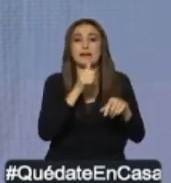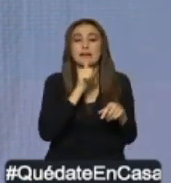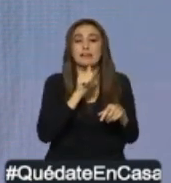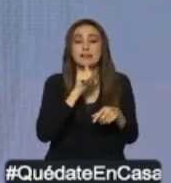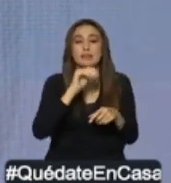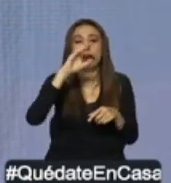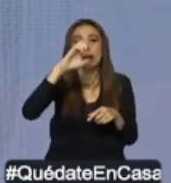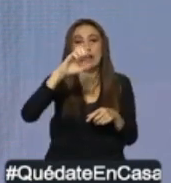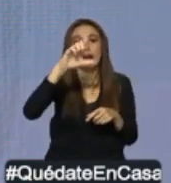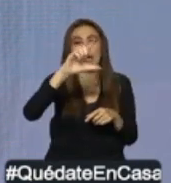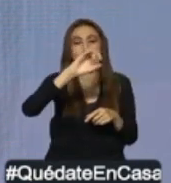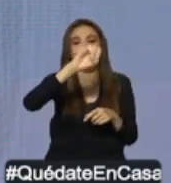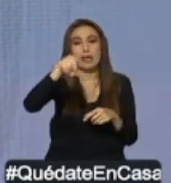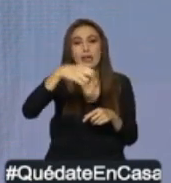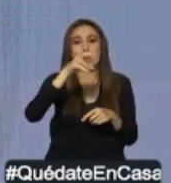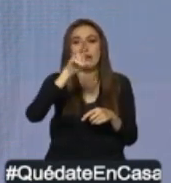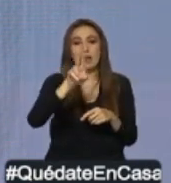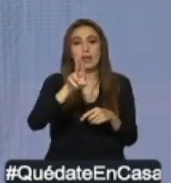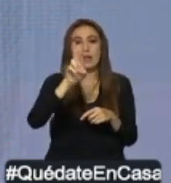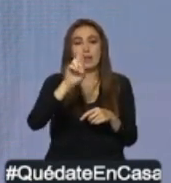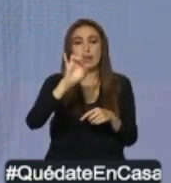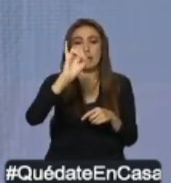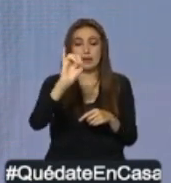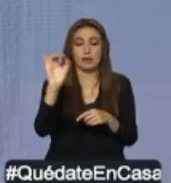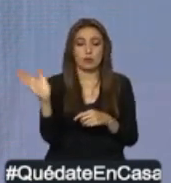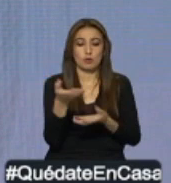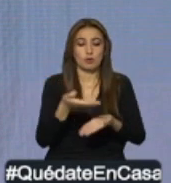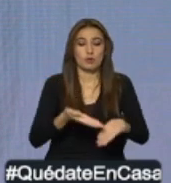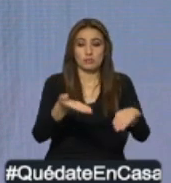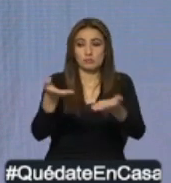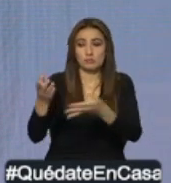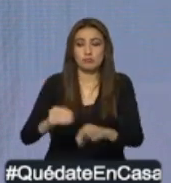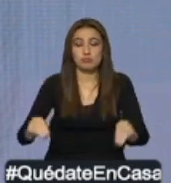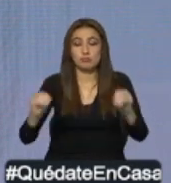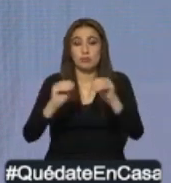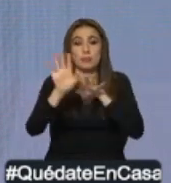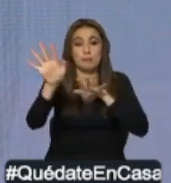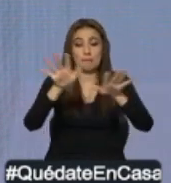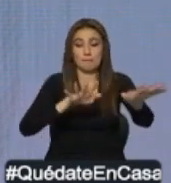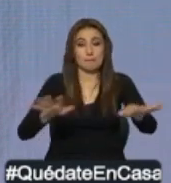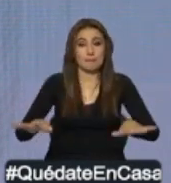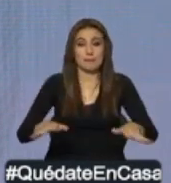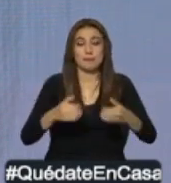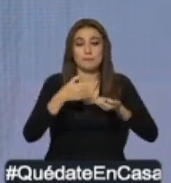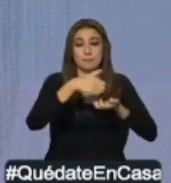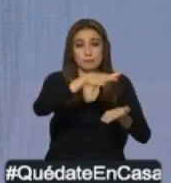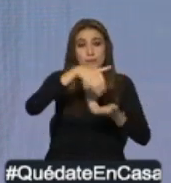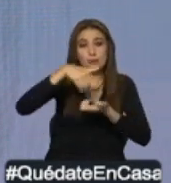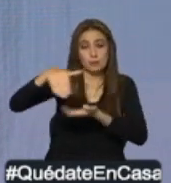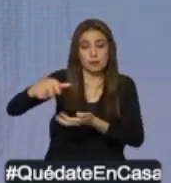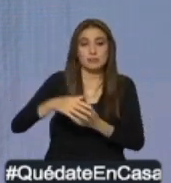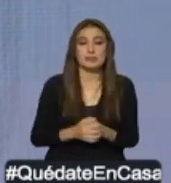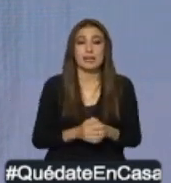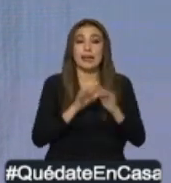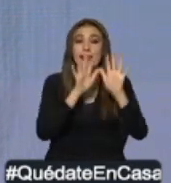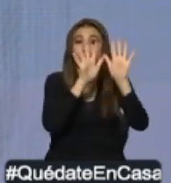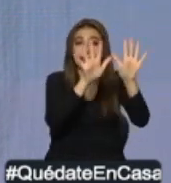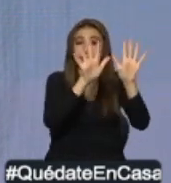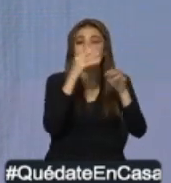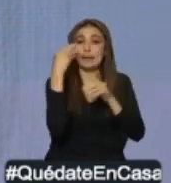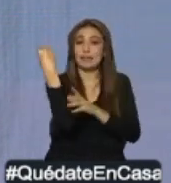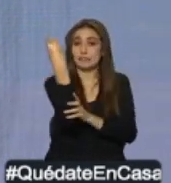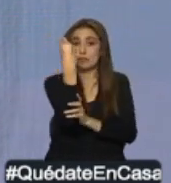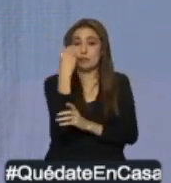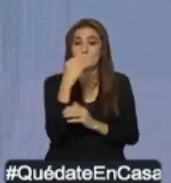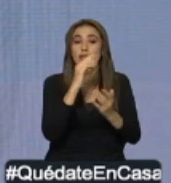para brindar el soporte vital avanzado. Las unidades serán distribuidas de la siguiente manera. 10 se quedan